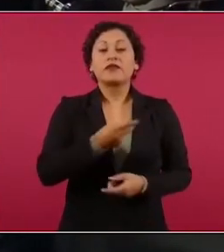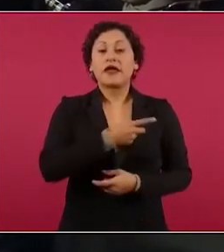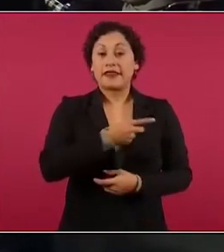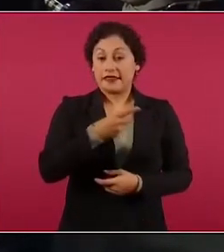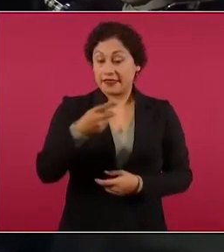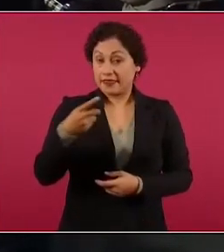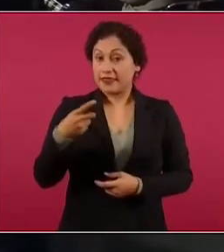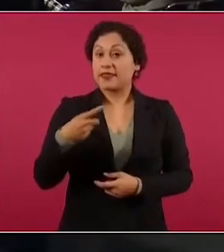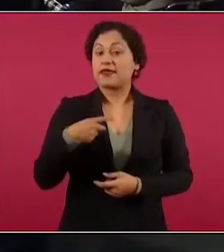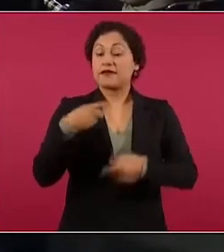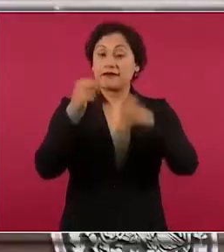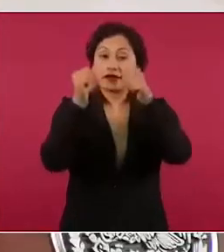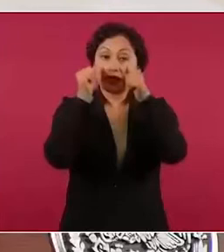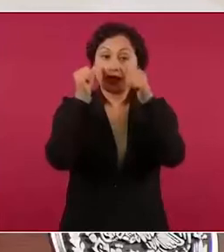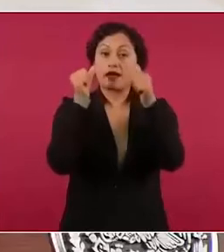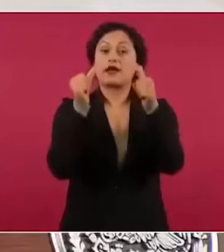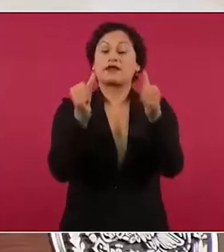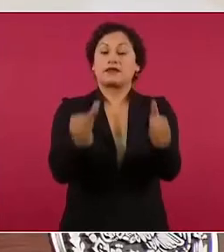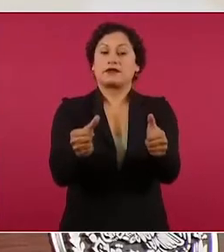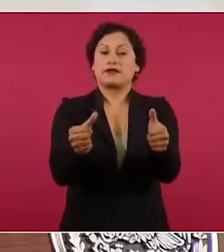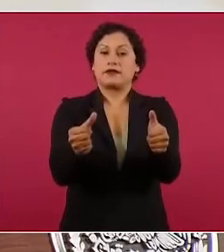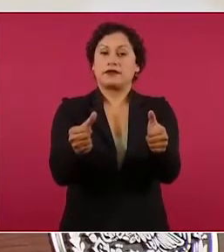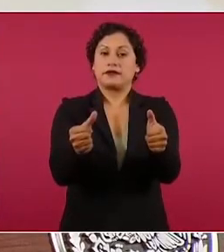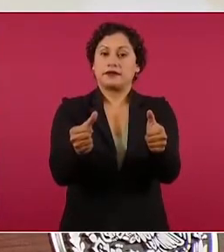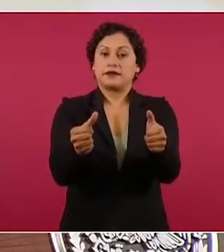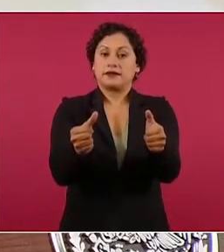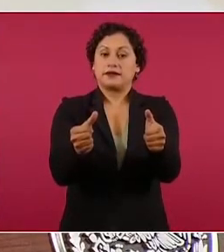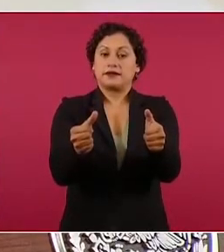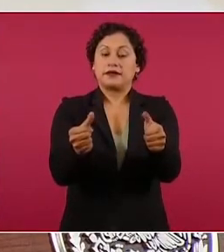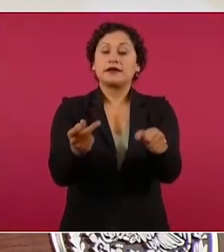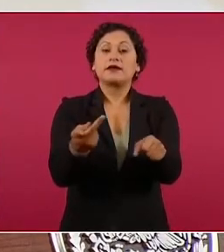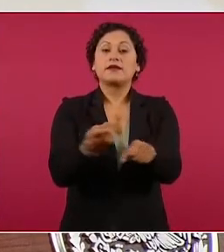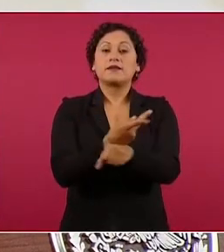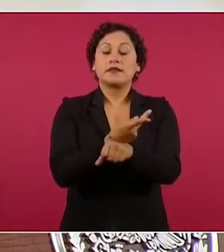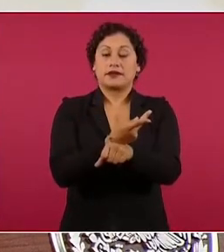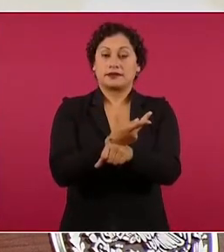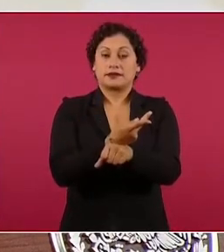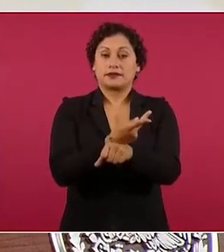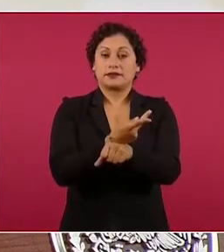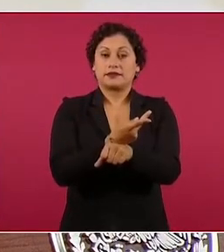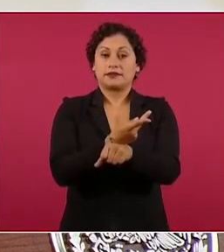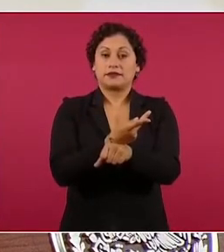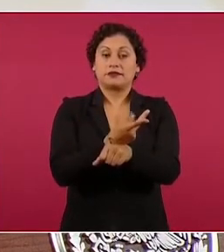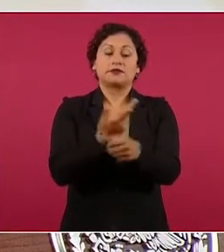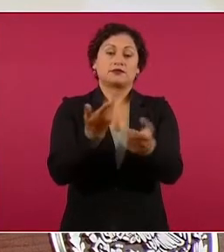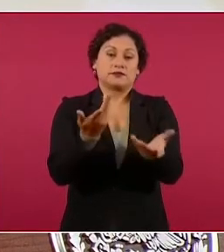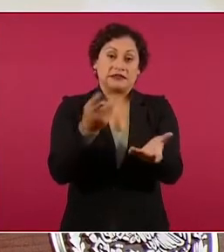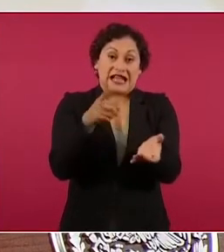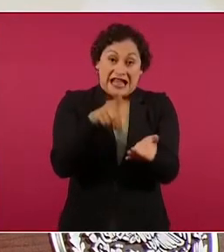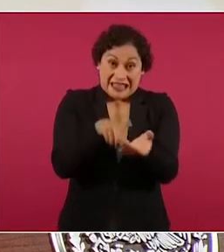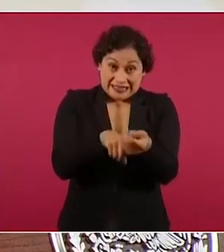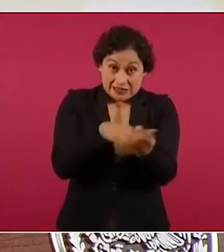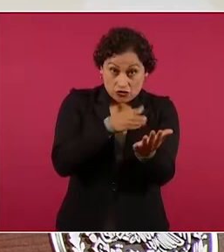quienes desde los medios